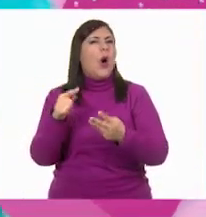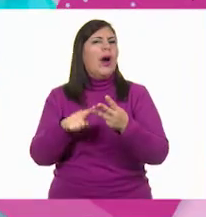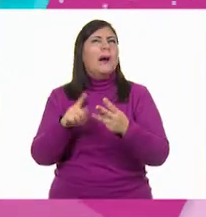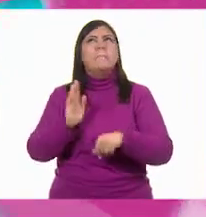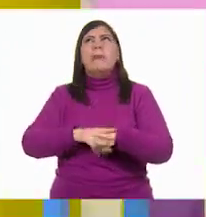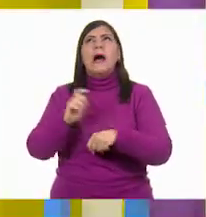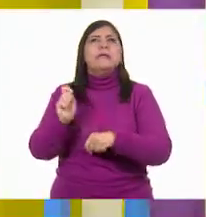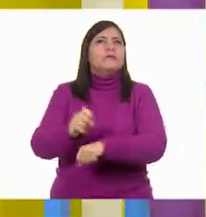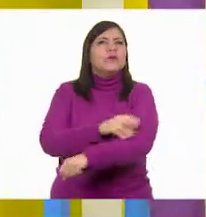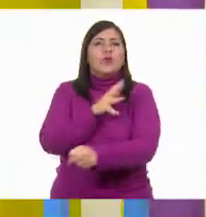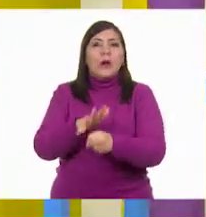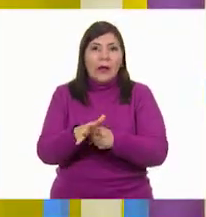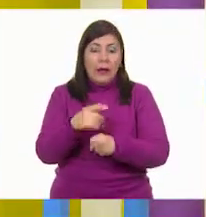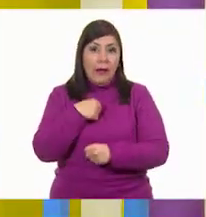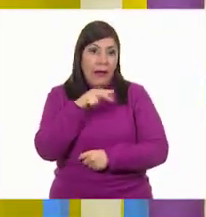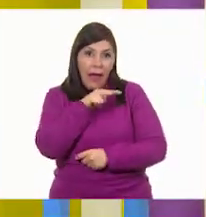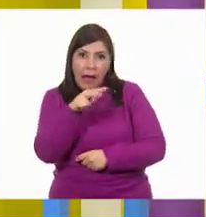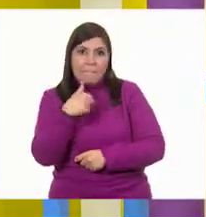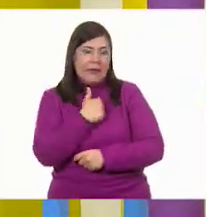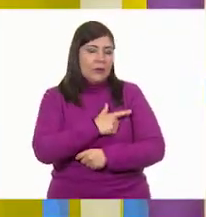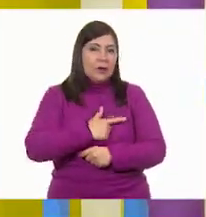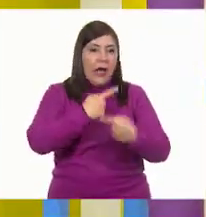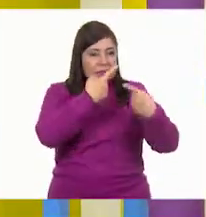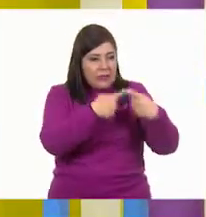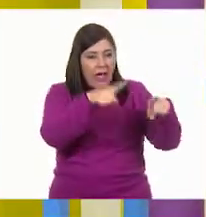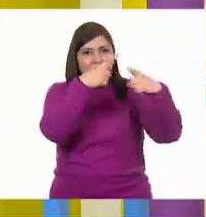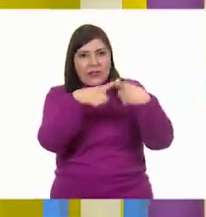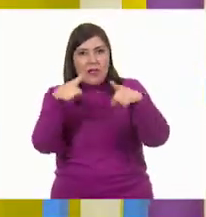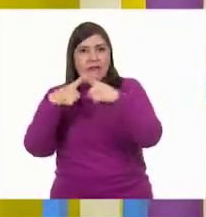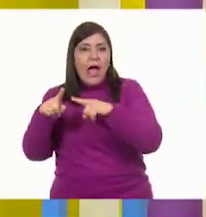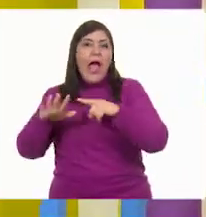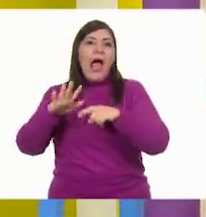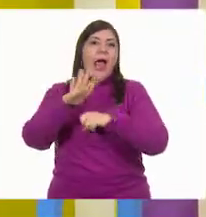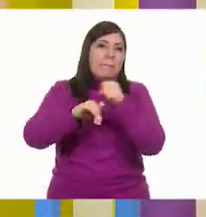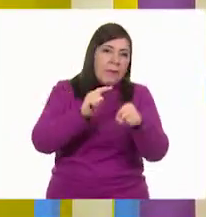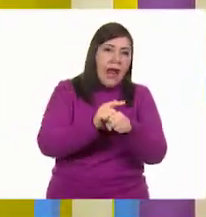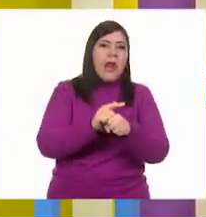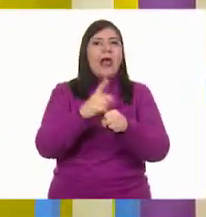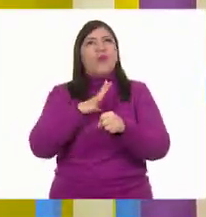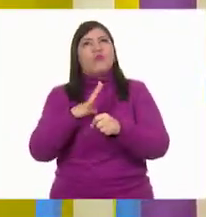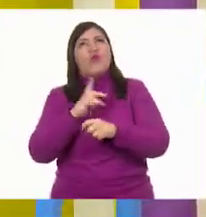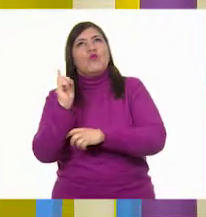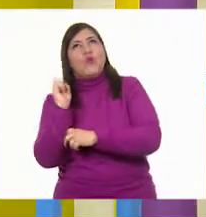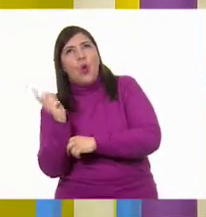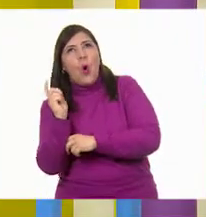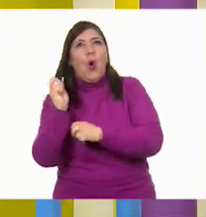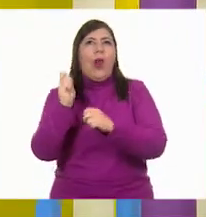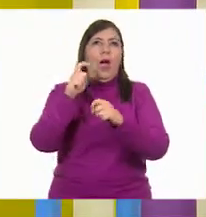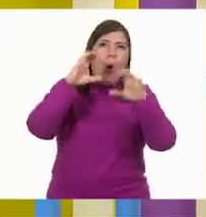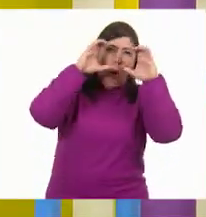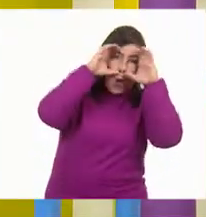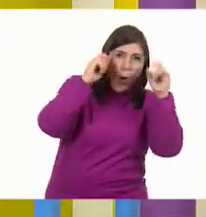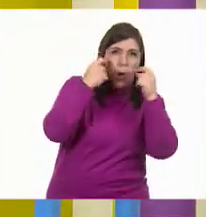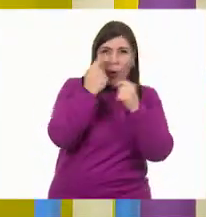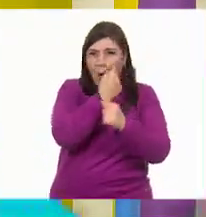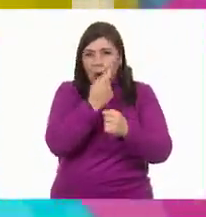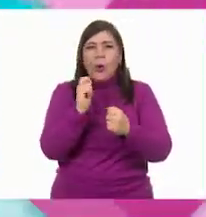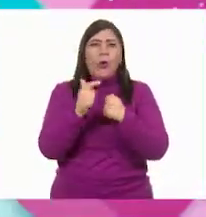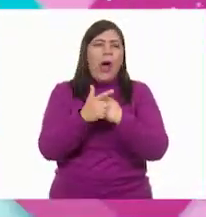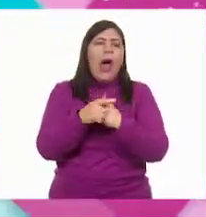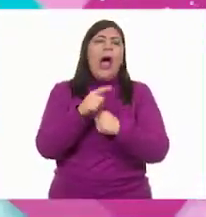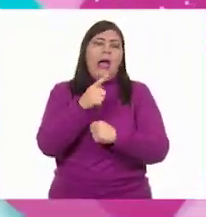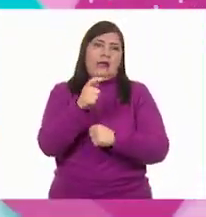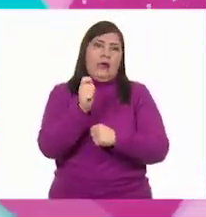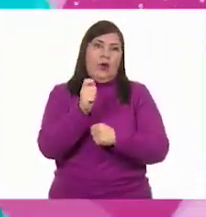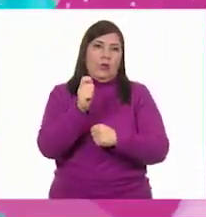mí me encantó ver tantos animales y que si uno tiene así y así, que si otro tiene así y así, y cómo el conejo se va